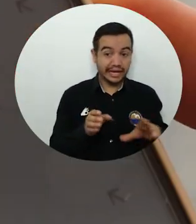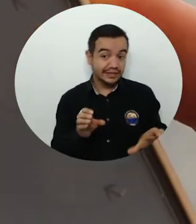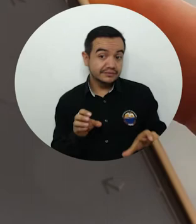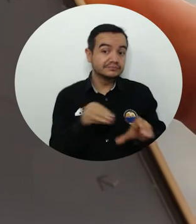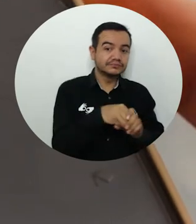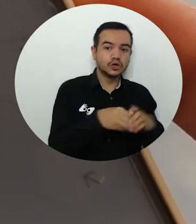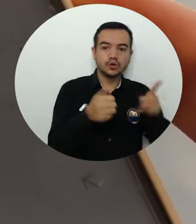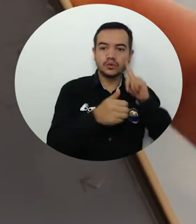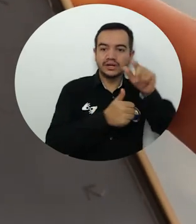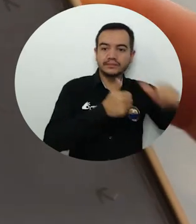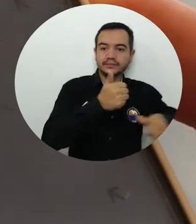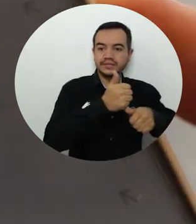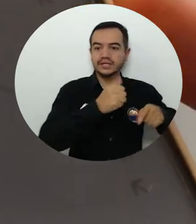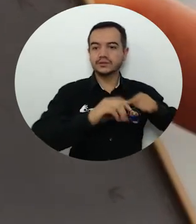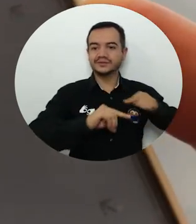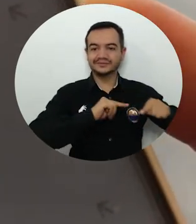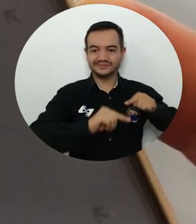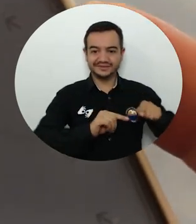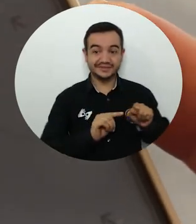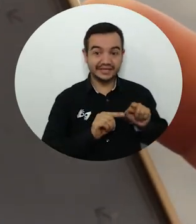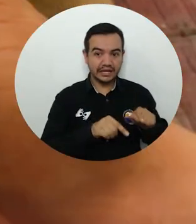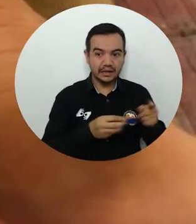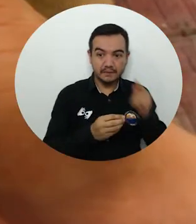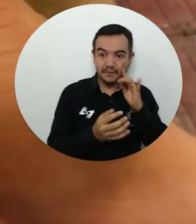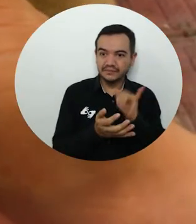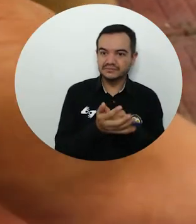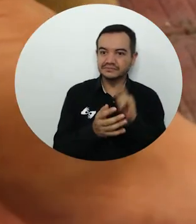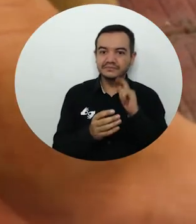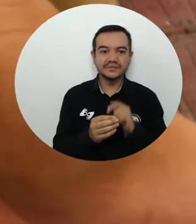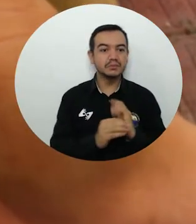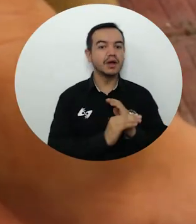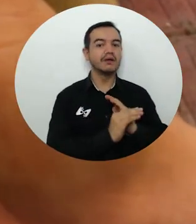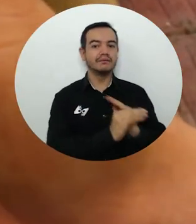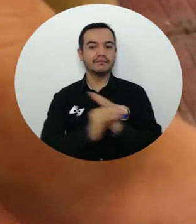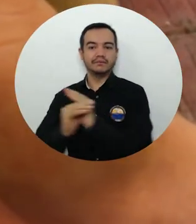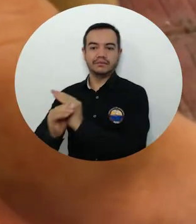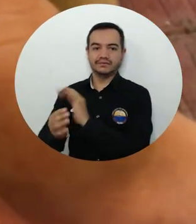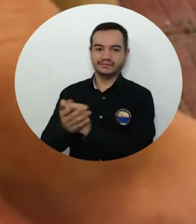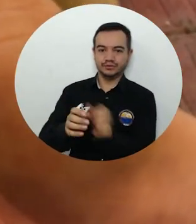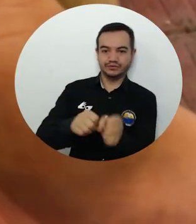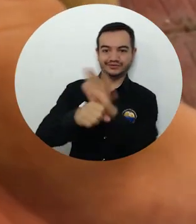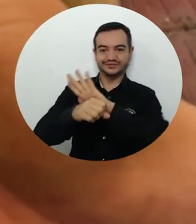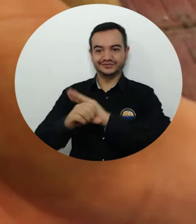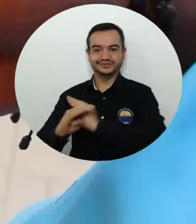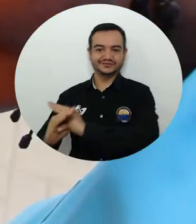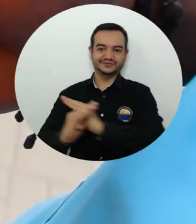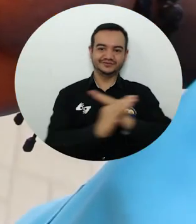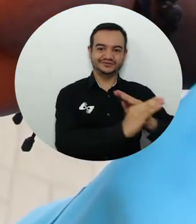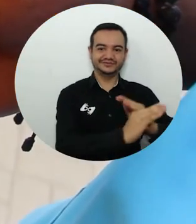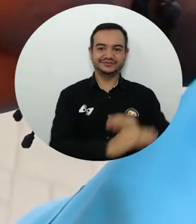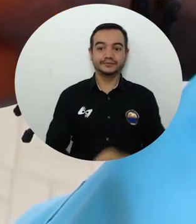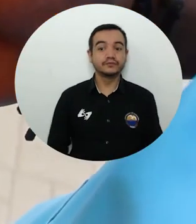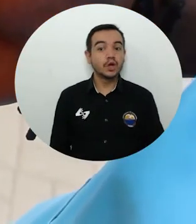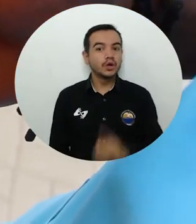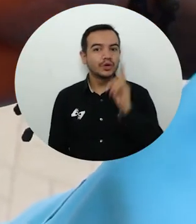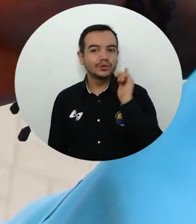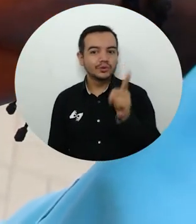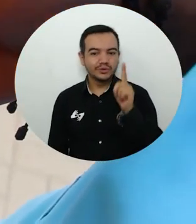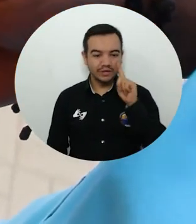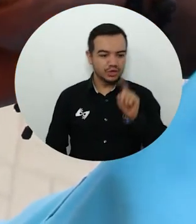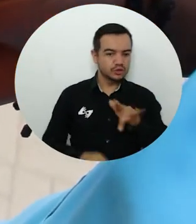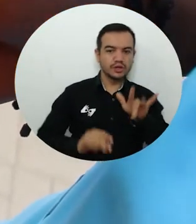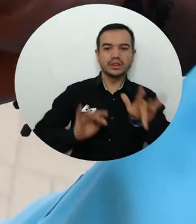a la Vicerrectoría Administrativa, como herramienta para mitigar la propagación del virus COVID-19, ya que